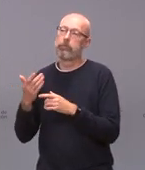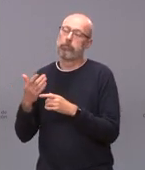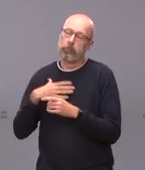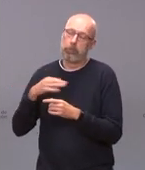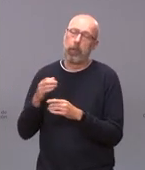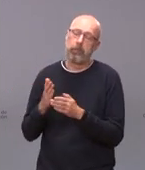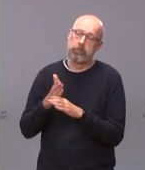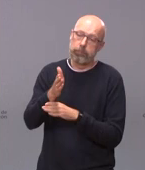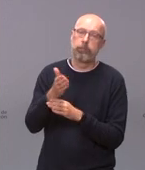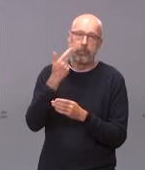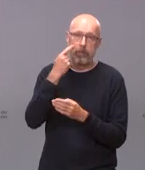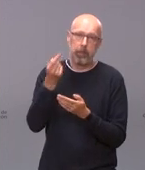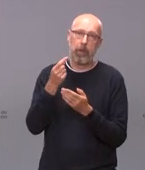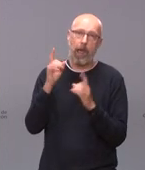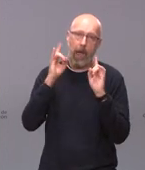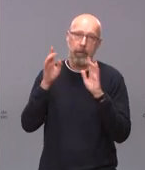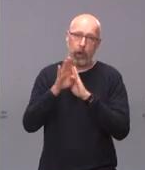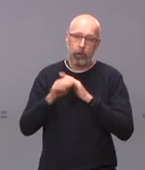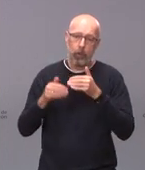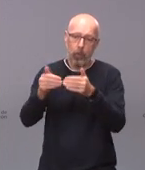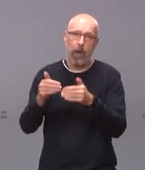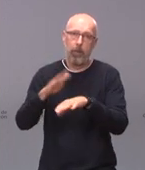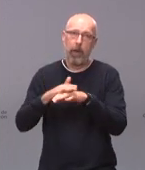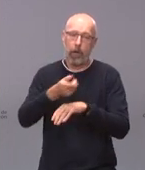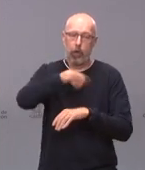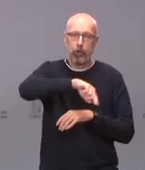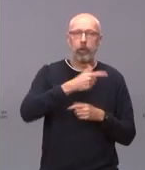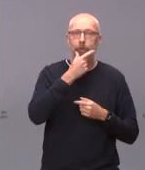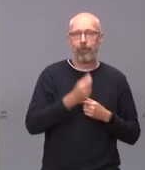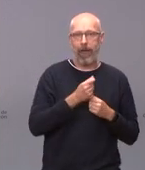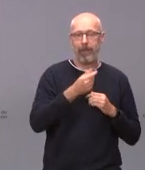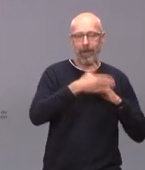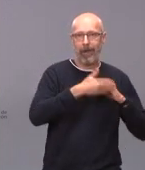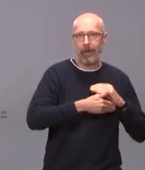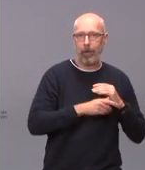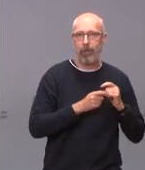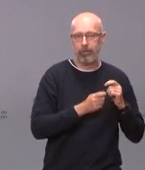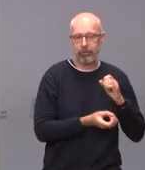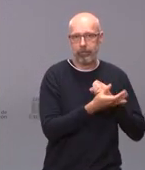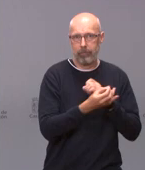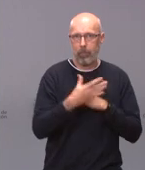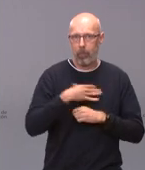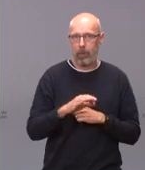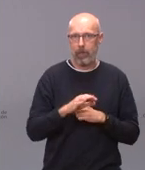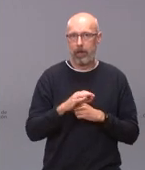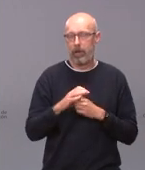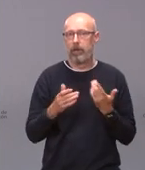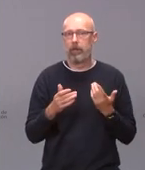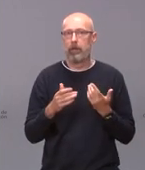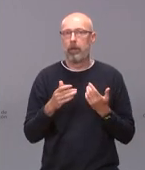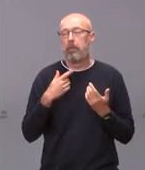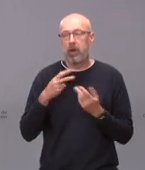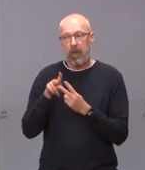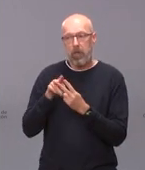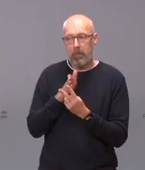para poder tomar las medidas restrictivas que sean necesarias. Tiene de aquí al 4 de mayo pero cualquiera de las dos alternativas nos vale.